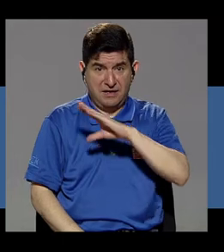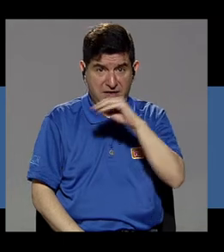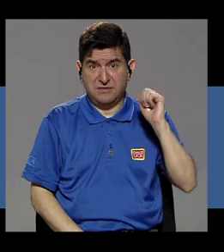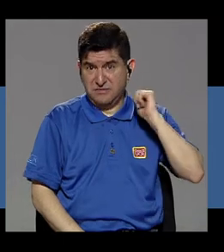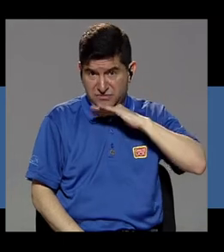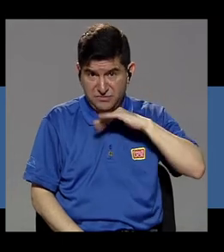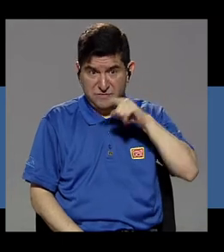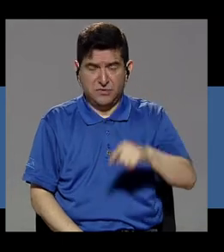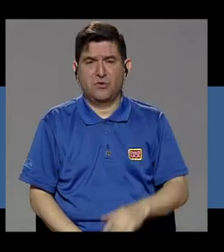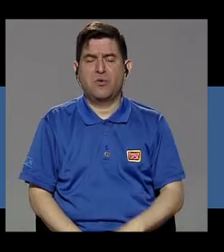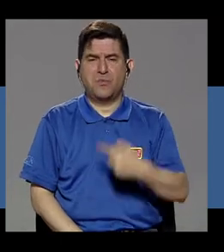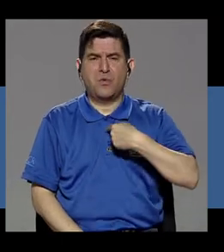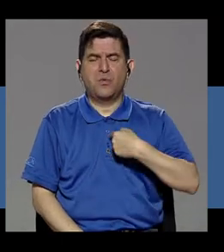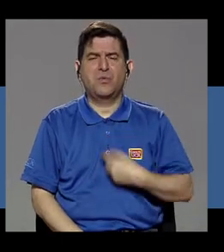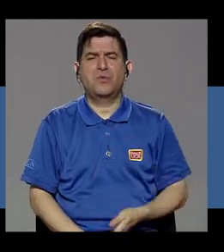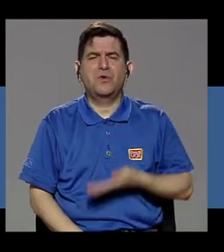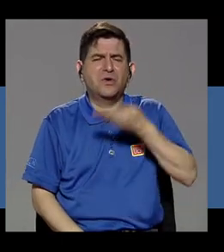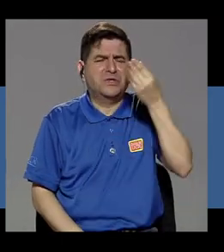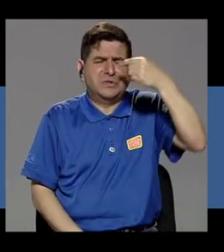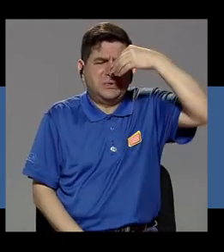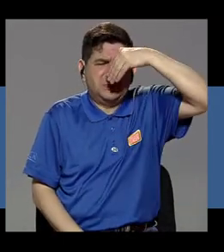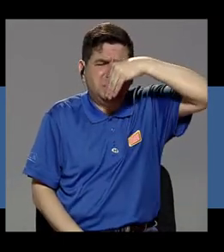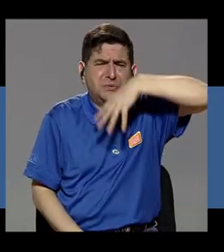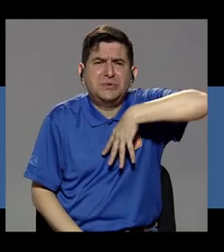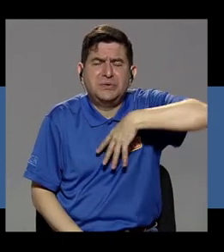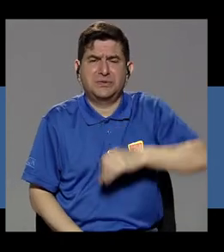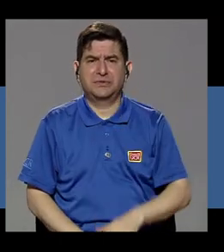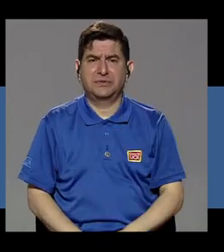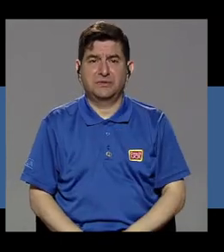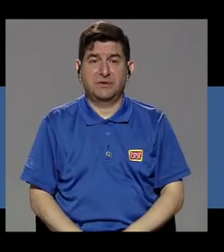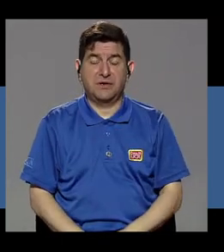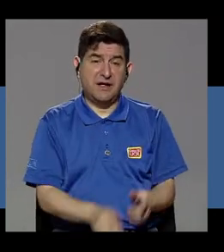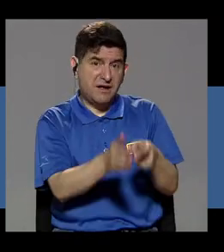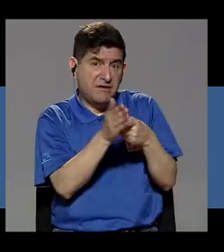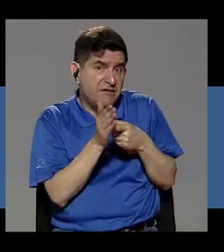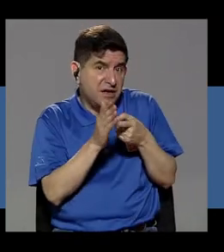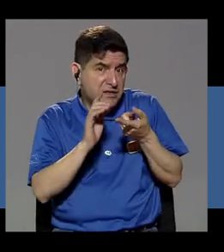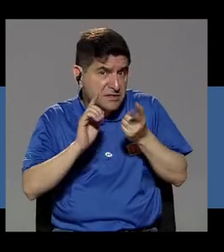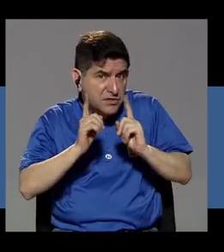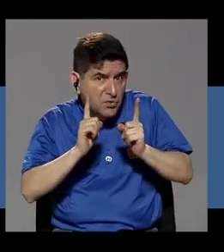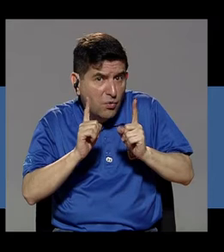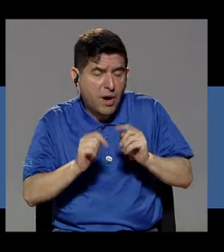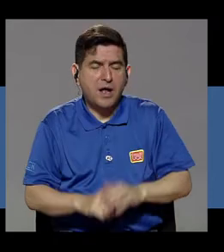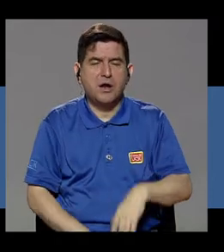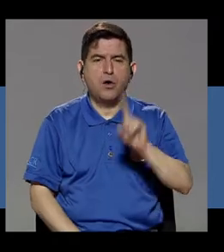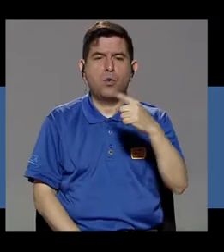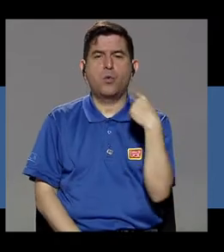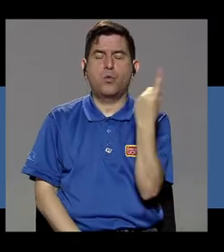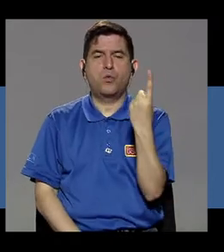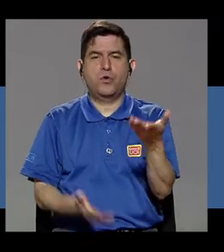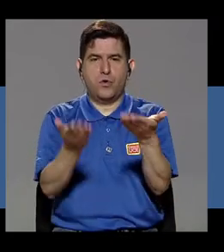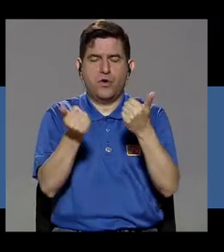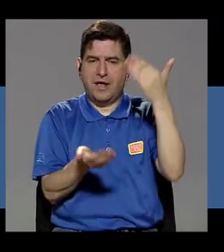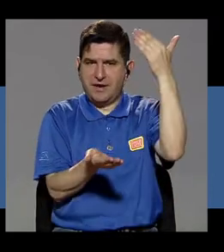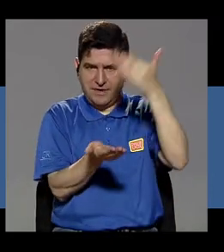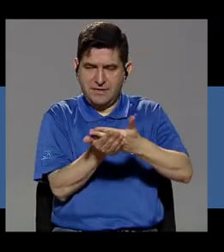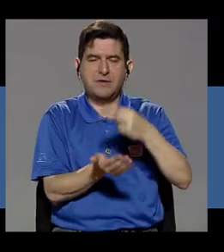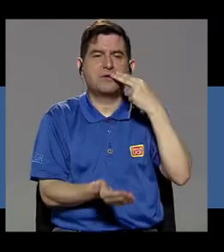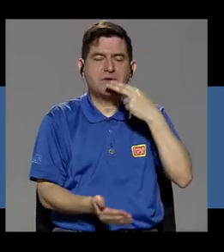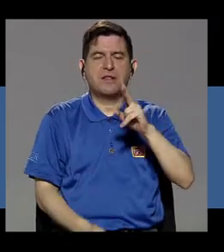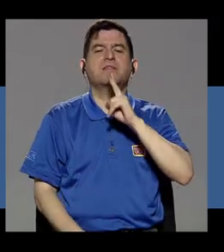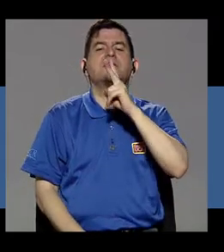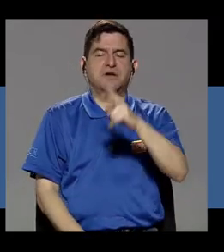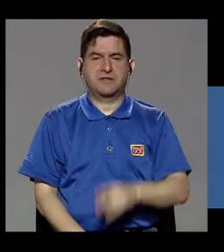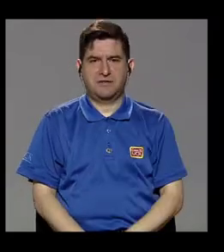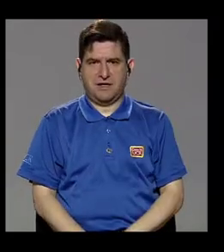ya, como, como es ese meterse humo uno adentro de los pulmones. ¿Cuál es el requisito? Es solo uno, es querer dejar de fumar de verdad,